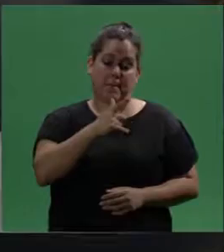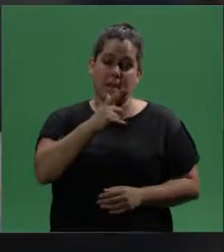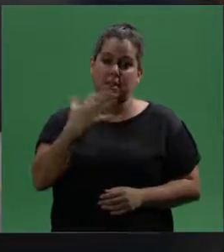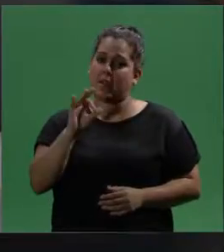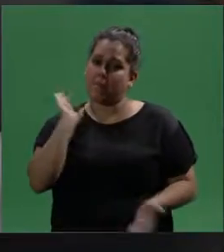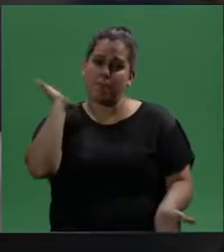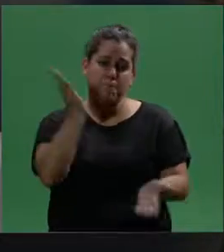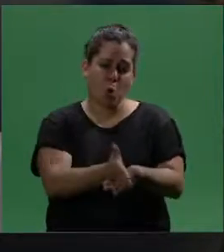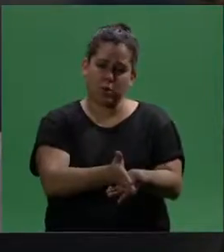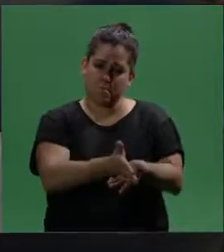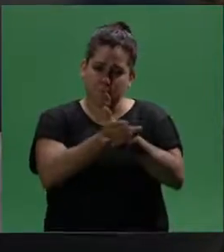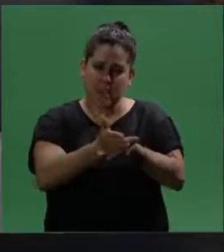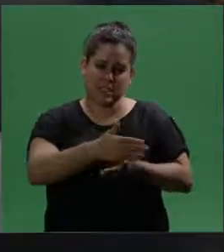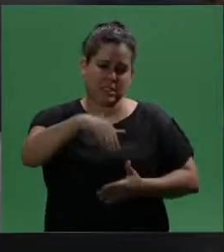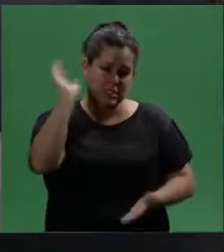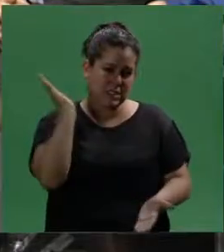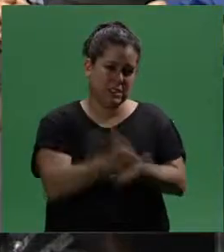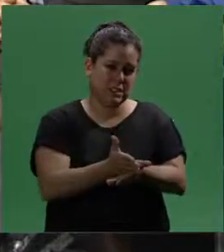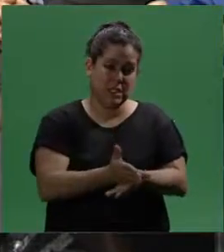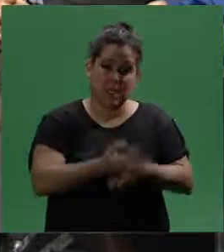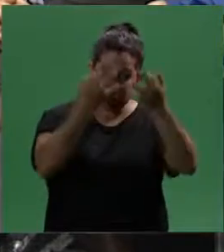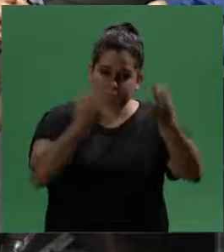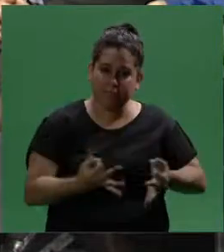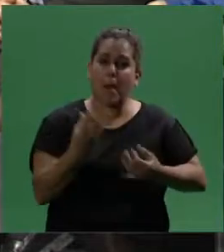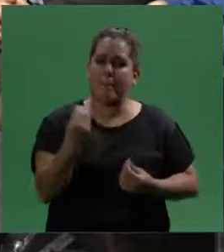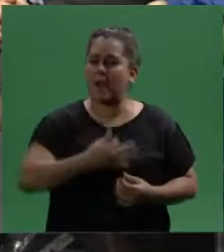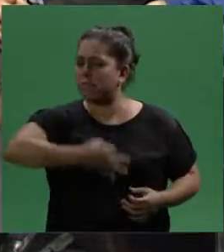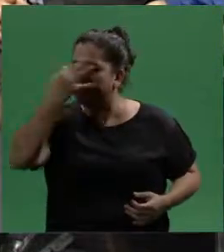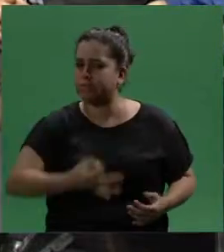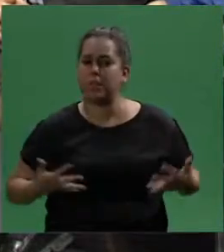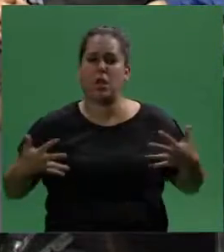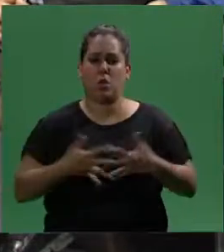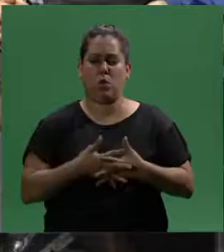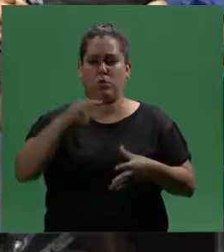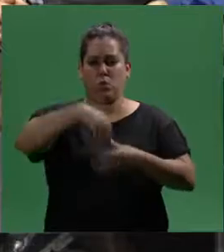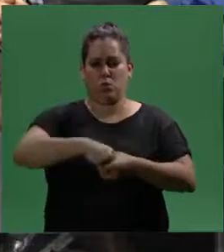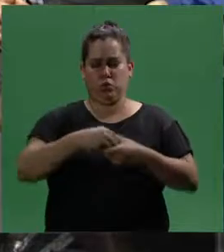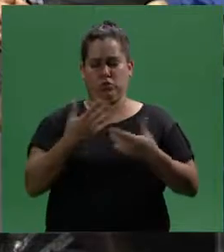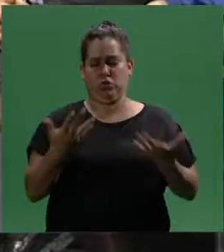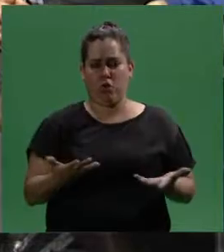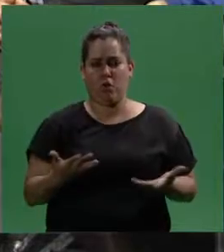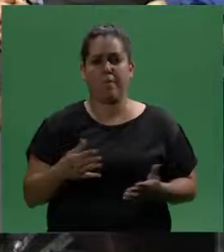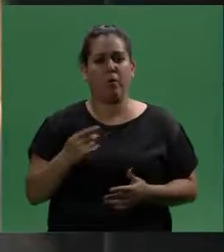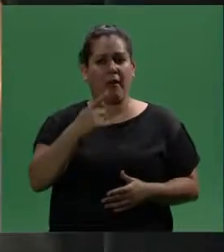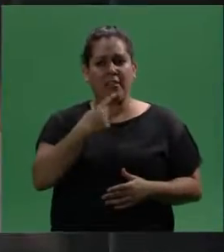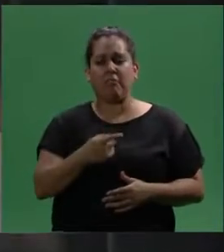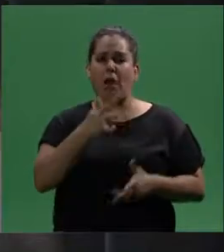a mí que tendría que haber una multa o algo un poco más severo como para que haya realmente una inclusión social, porque si no queda un poco desde la teoría y